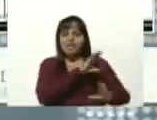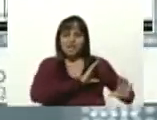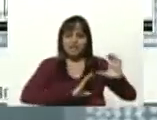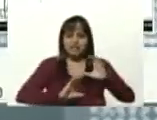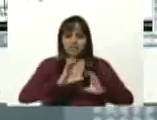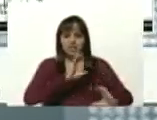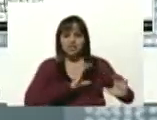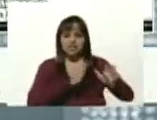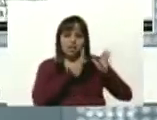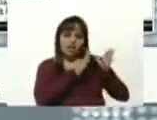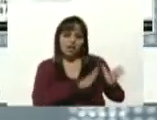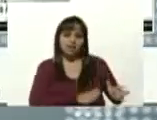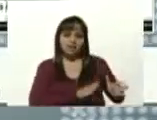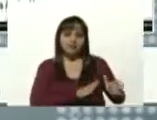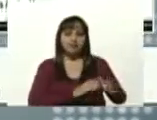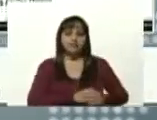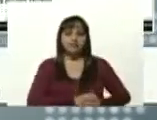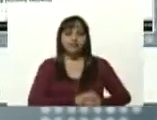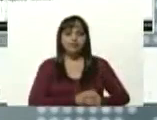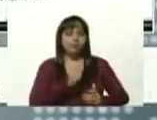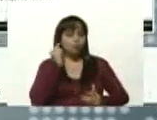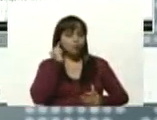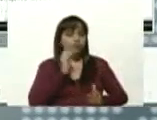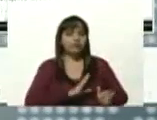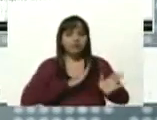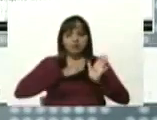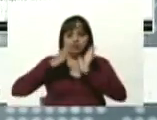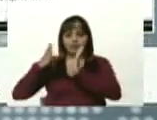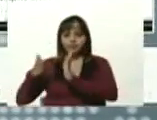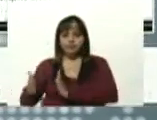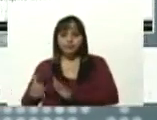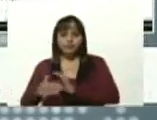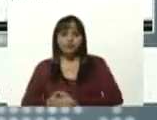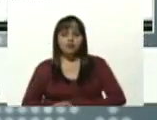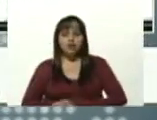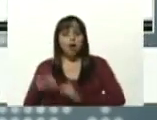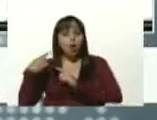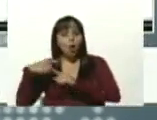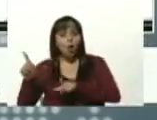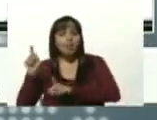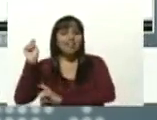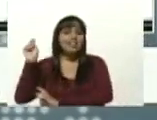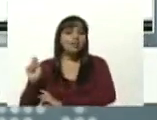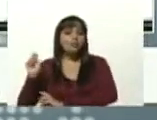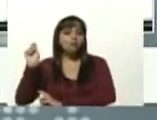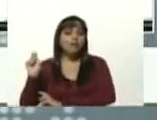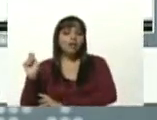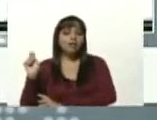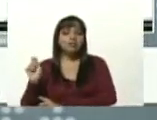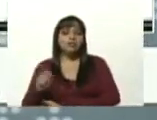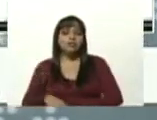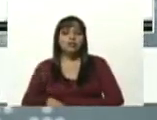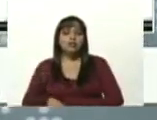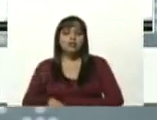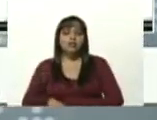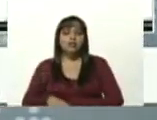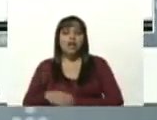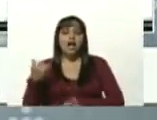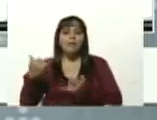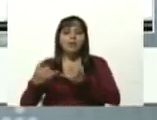Gabriela Jiménez por este lado la ex diputada Mariela Magallanes